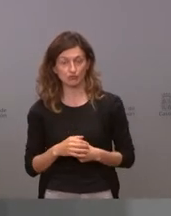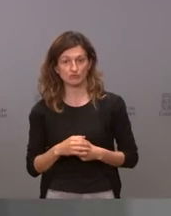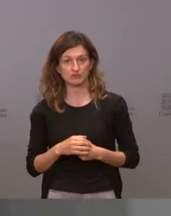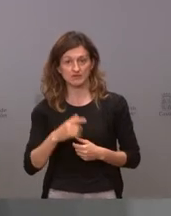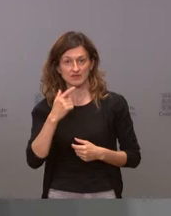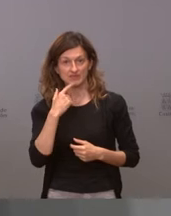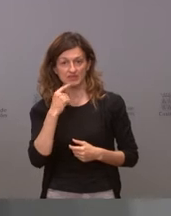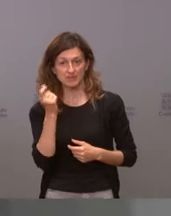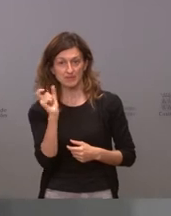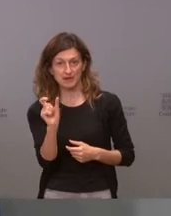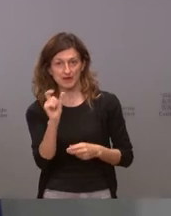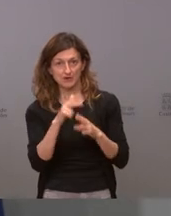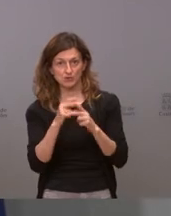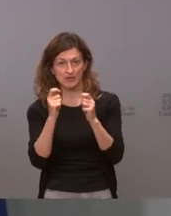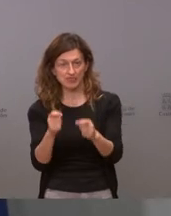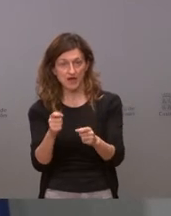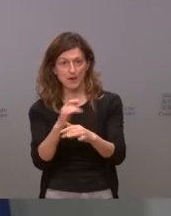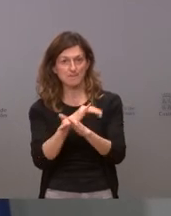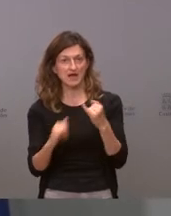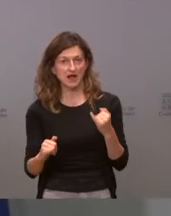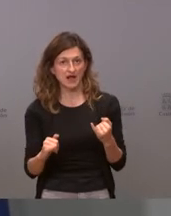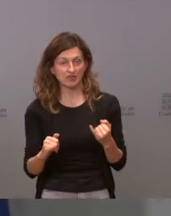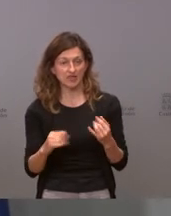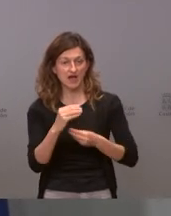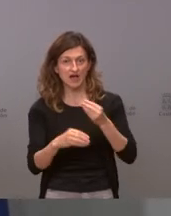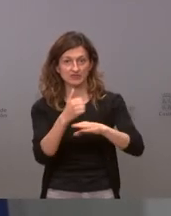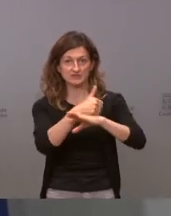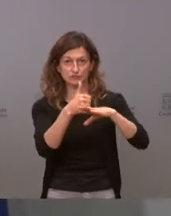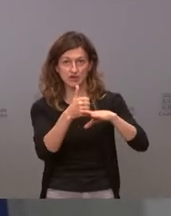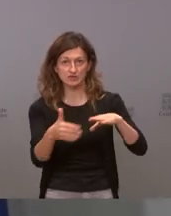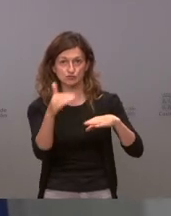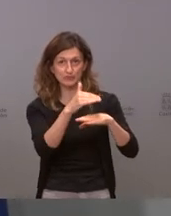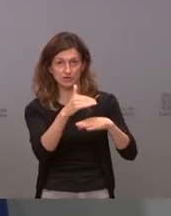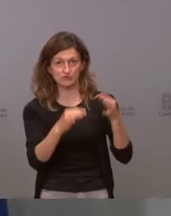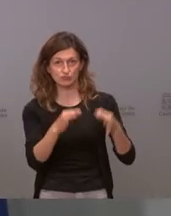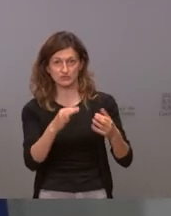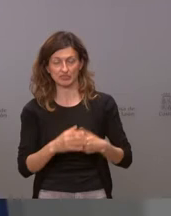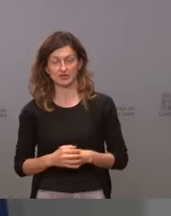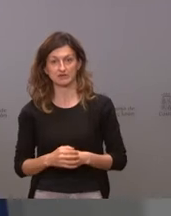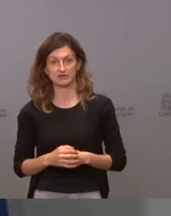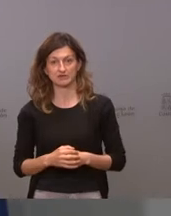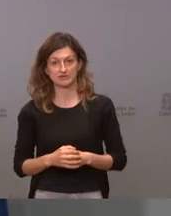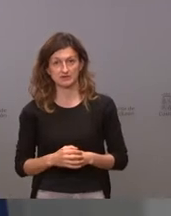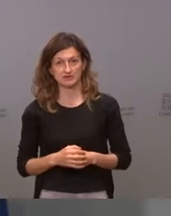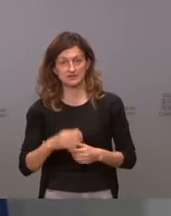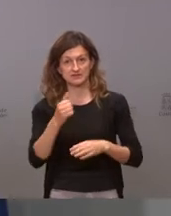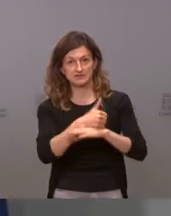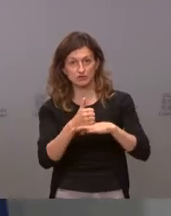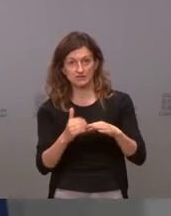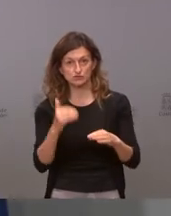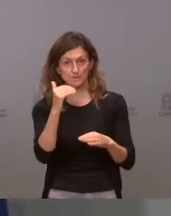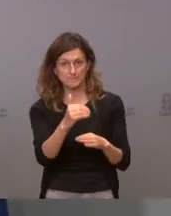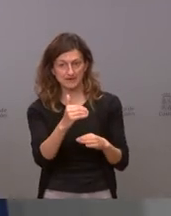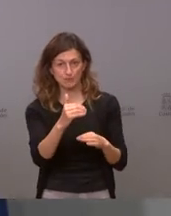venganza a lo que hace el tribunal superior de justicia el tribunal supremo el órgano